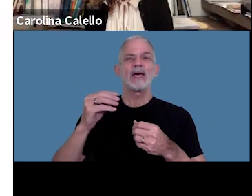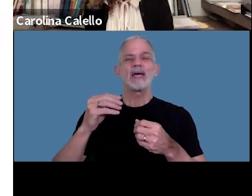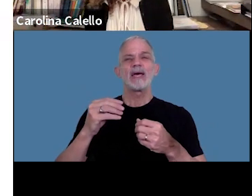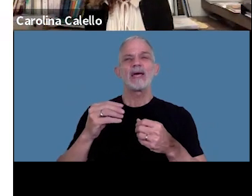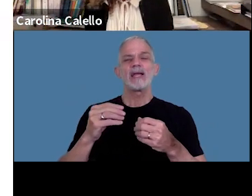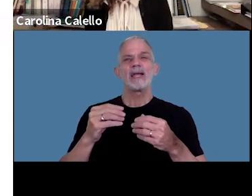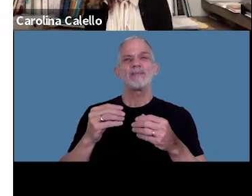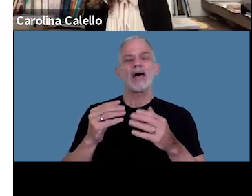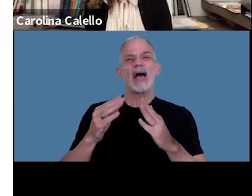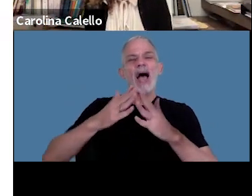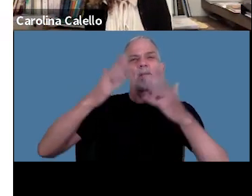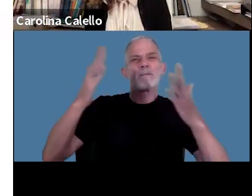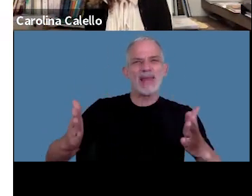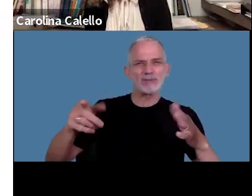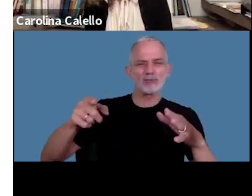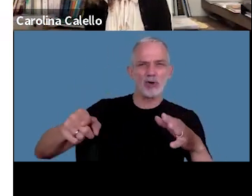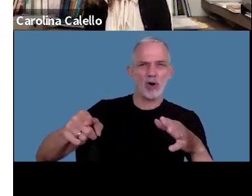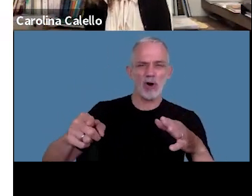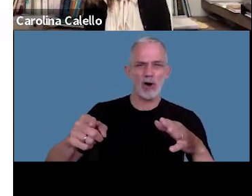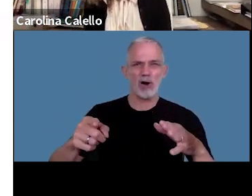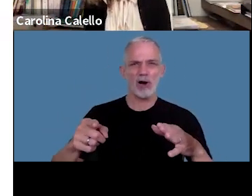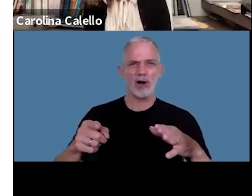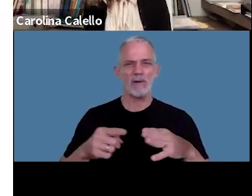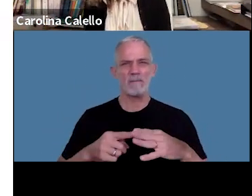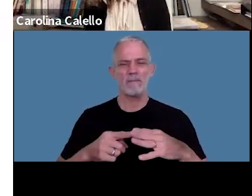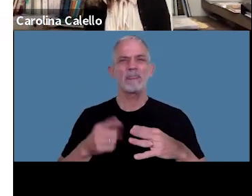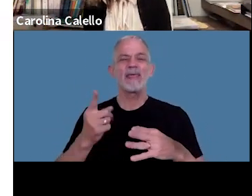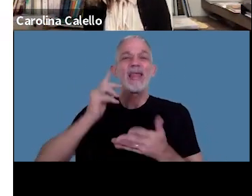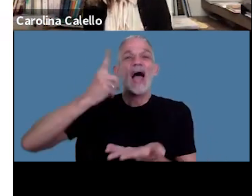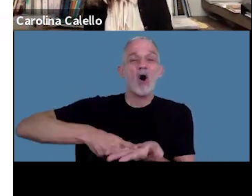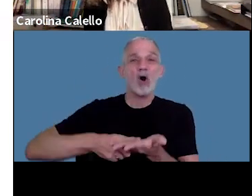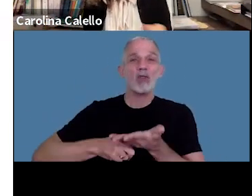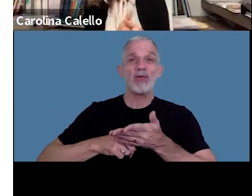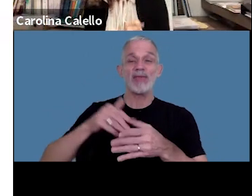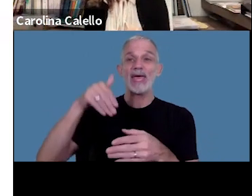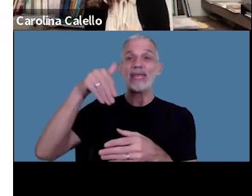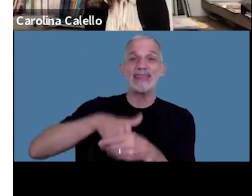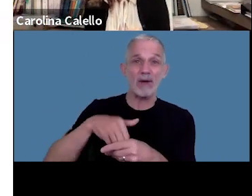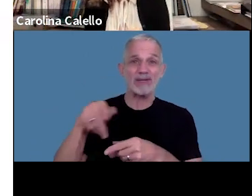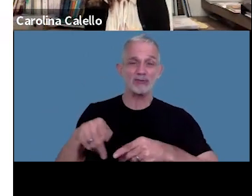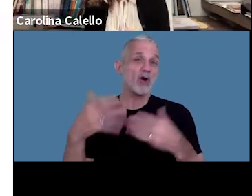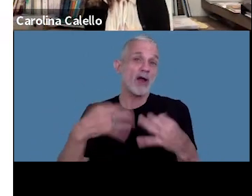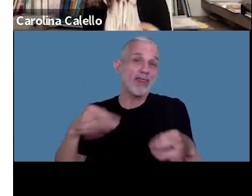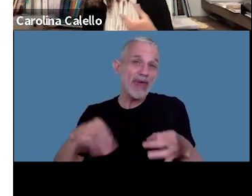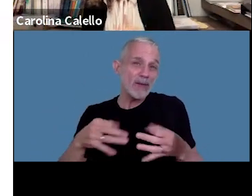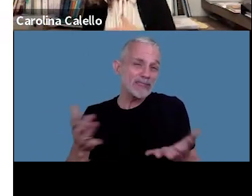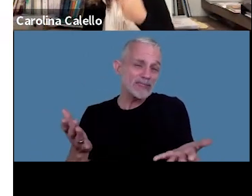la ampliación de la orden de intervención tendría que ser